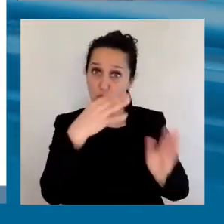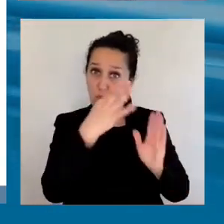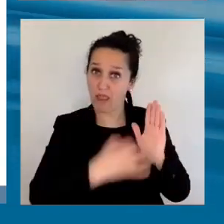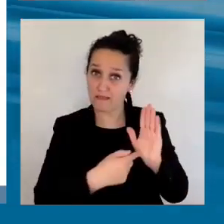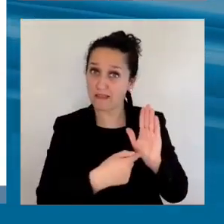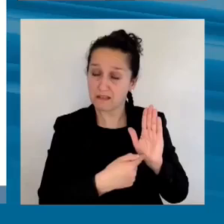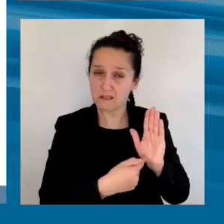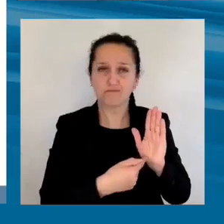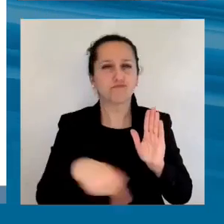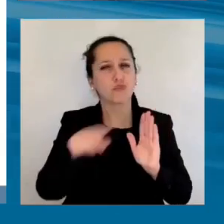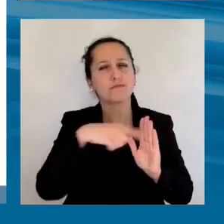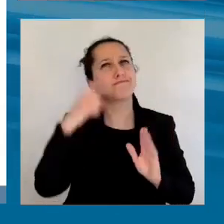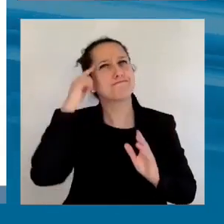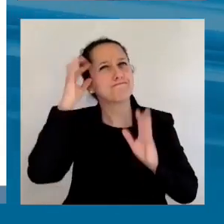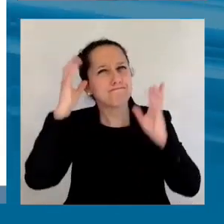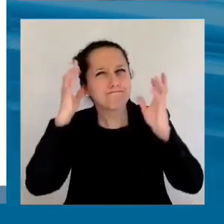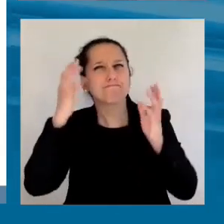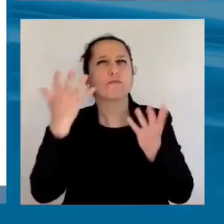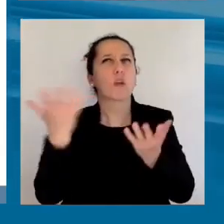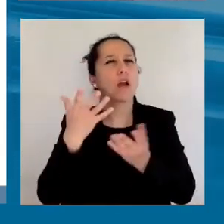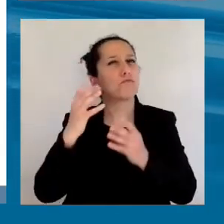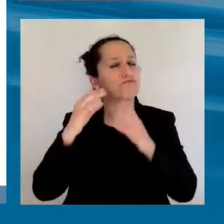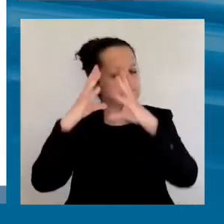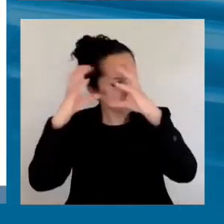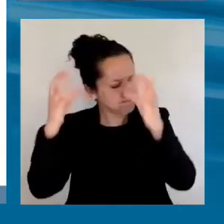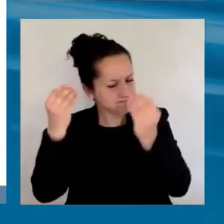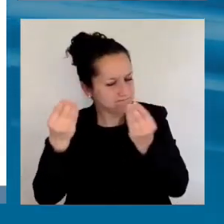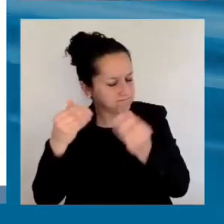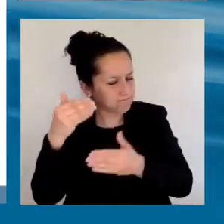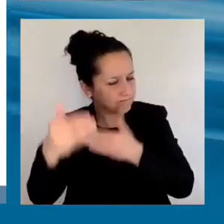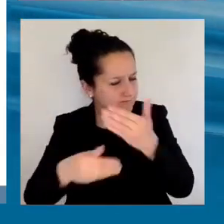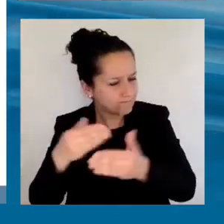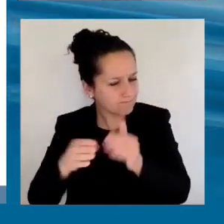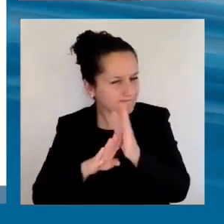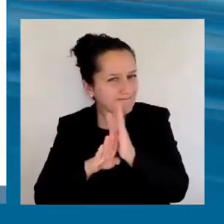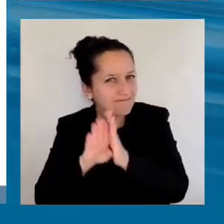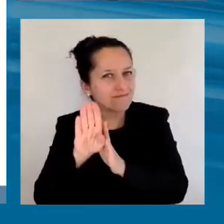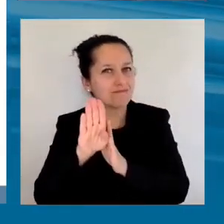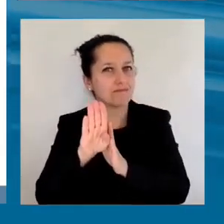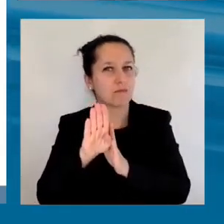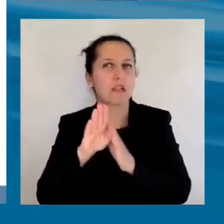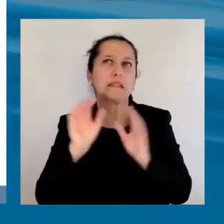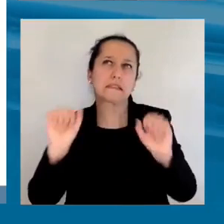reimaginación, de repensamiento y también de apuntar direcciones